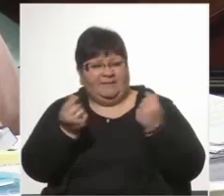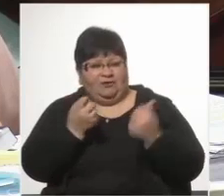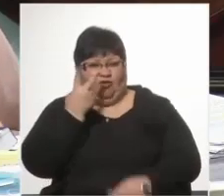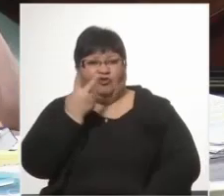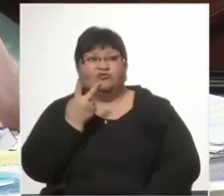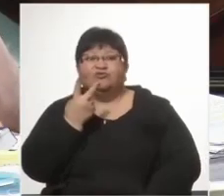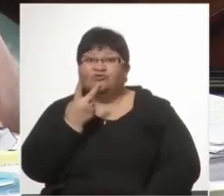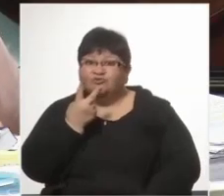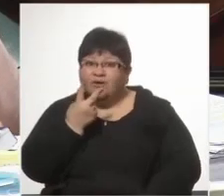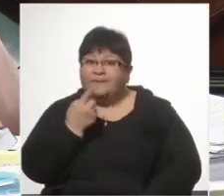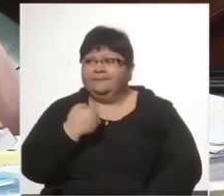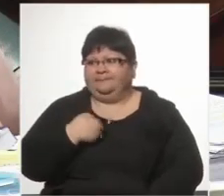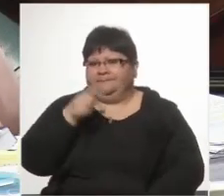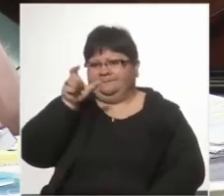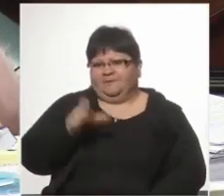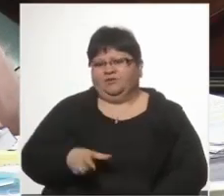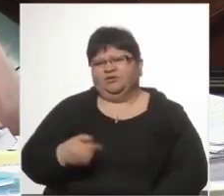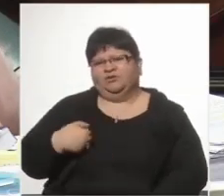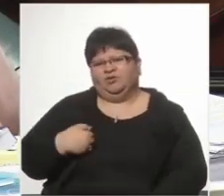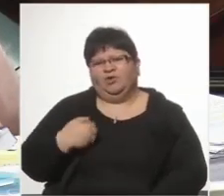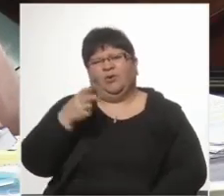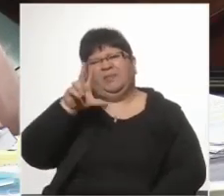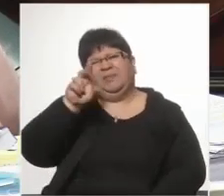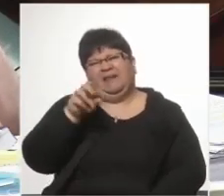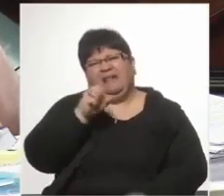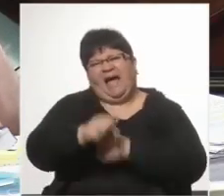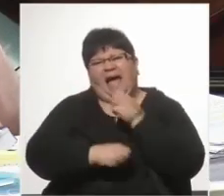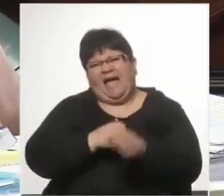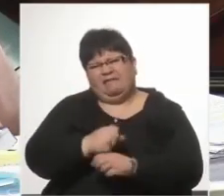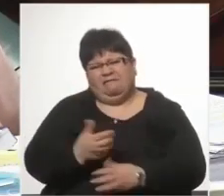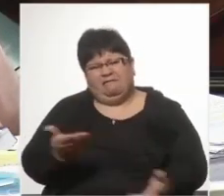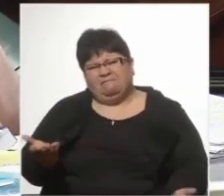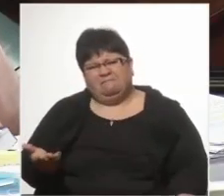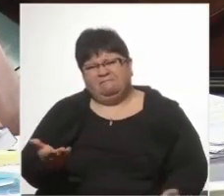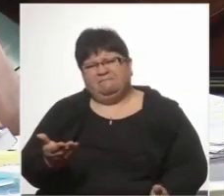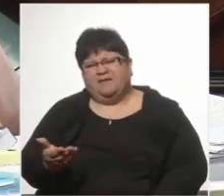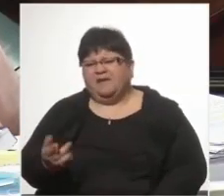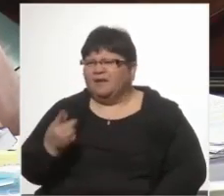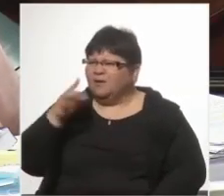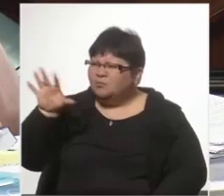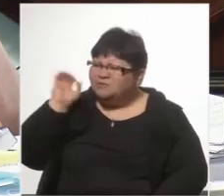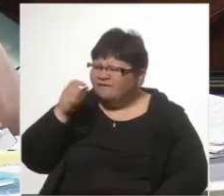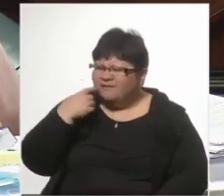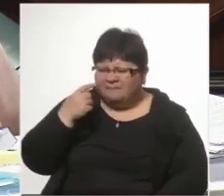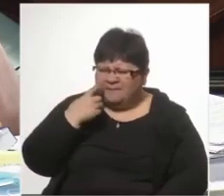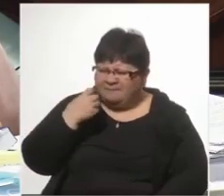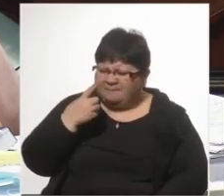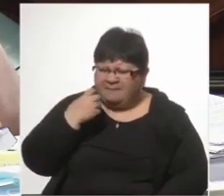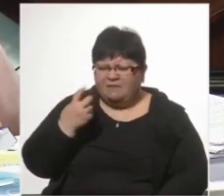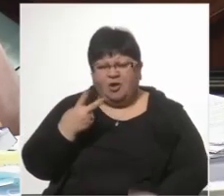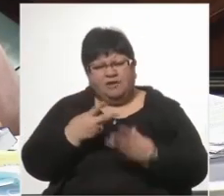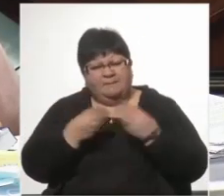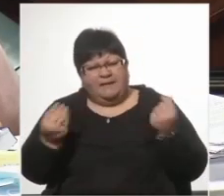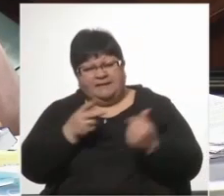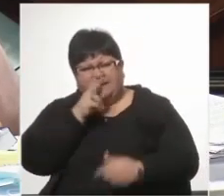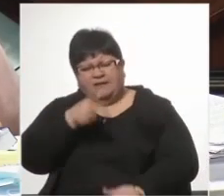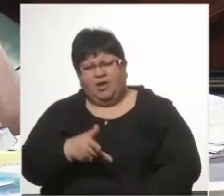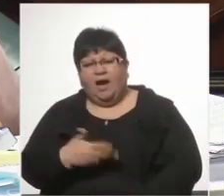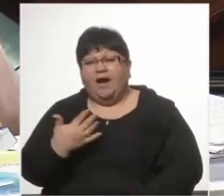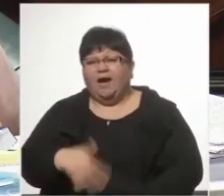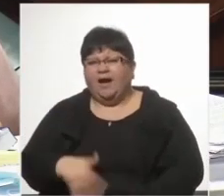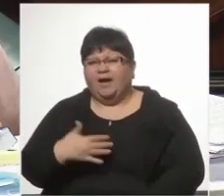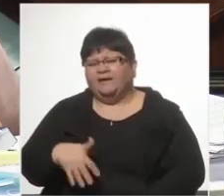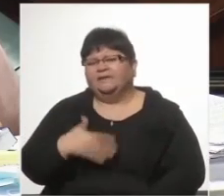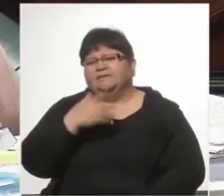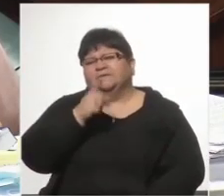una persona como yo, que en ese momento tenía 30 años nada más, y escuchar a padre que tenía dos hijos desaparecidos, y era